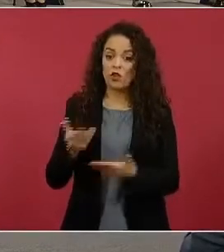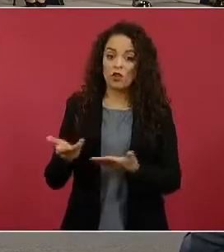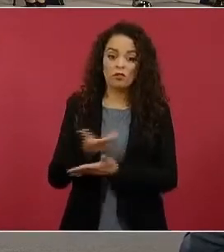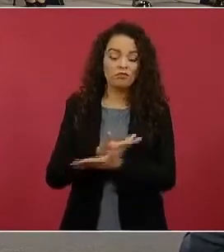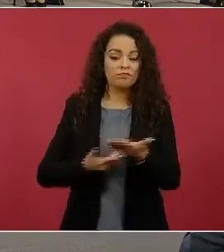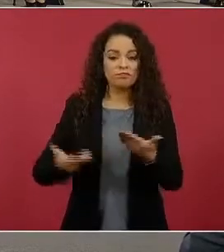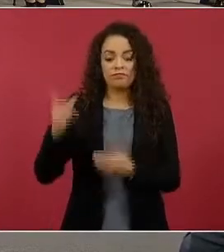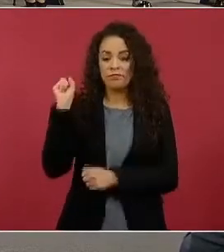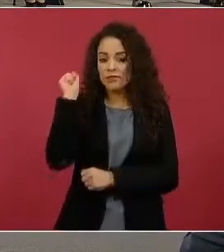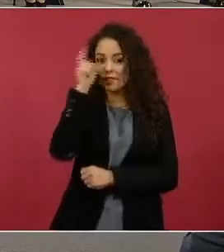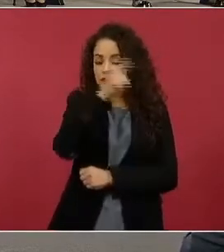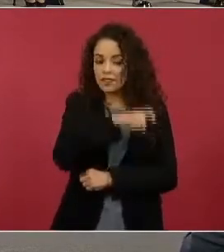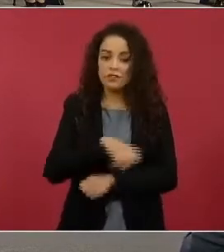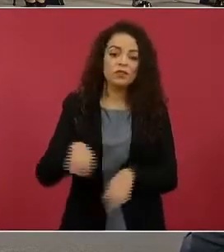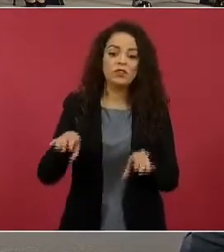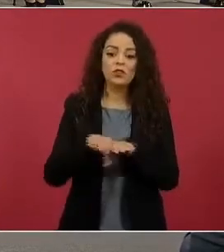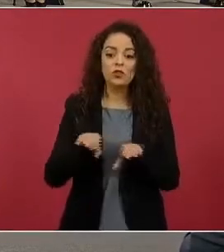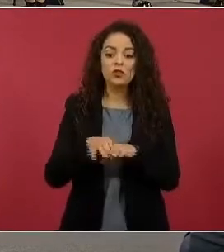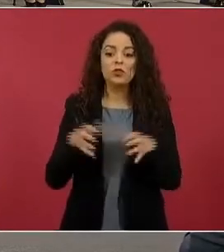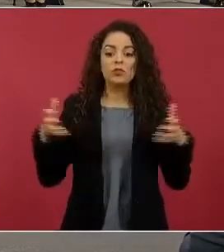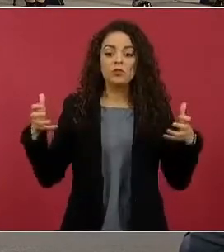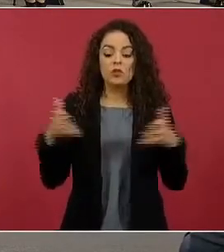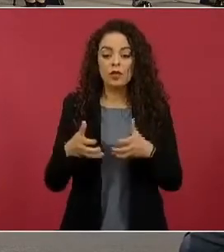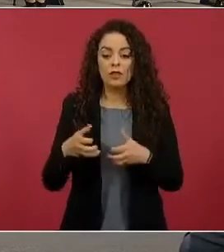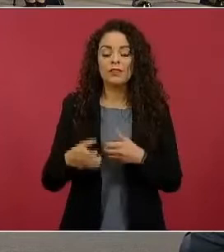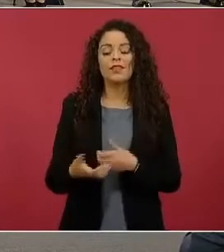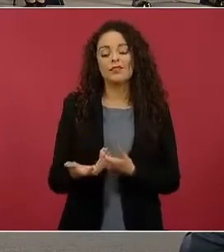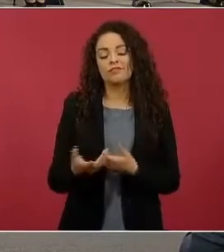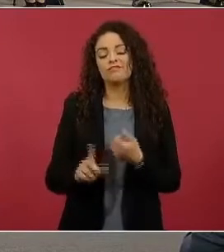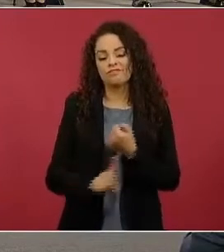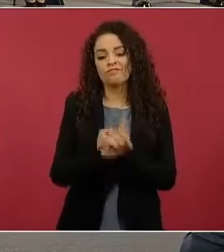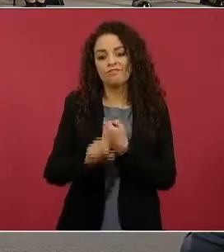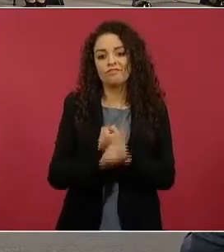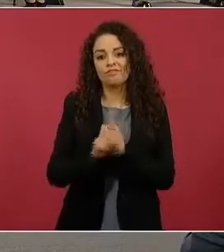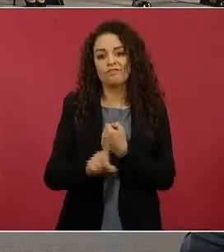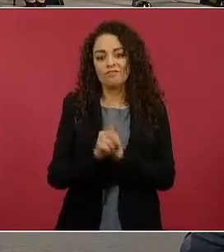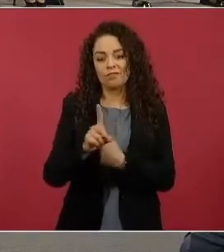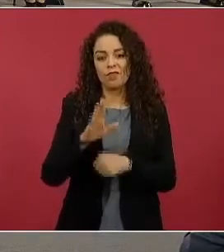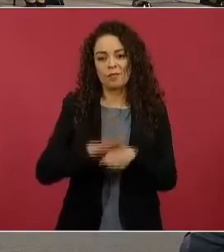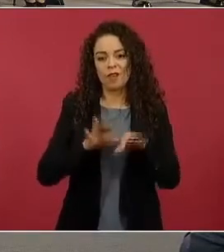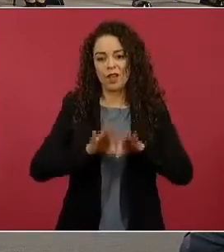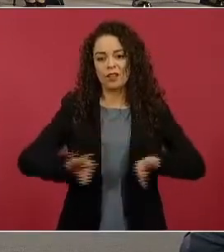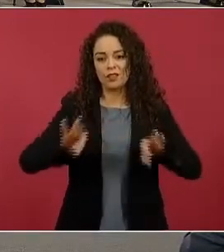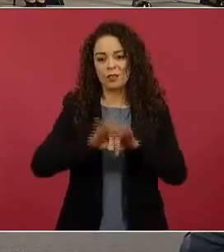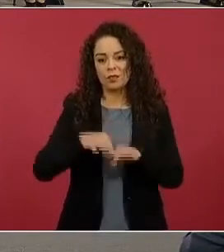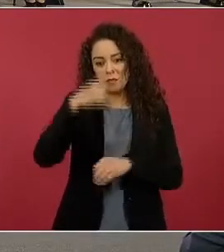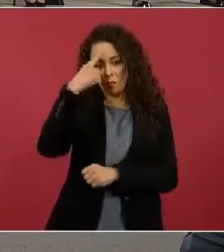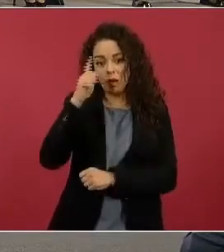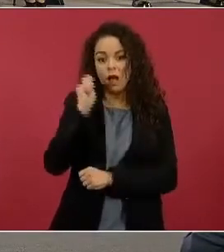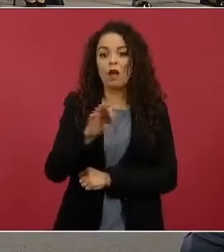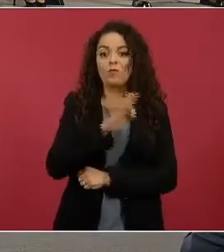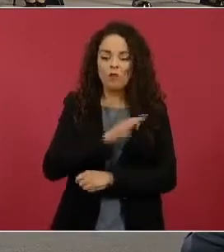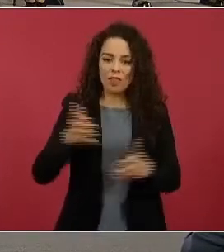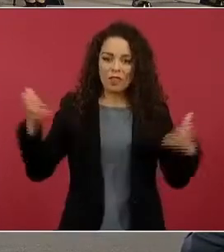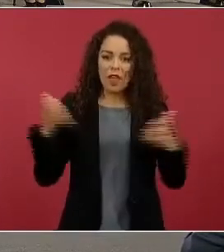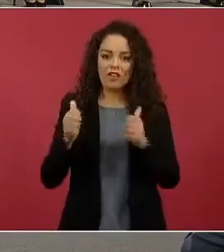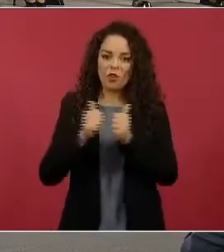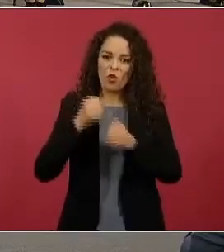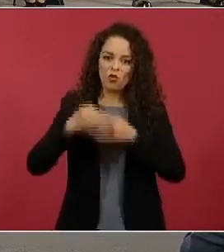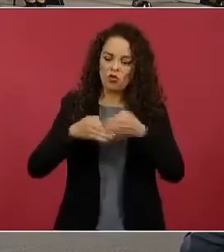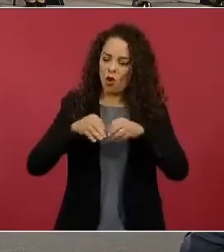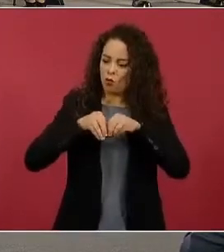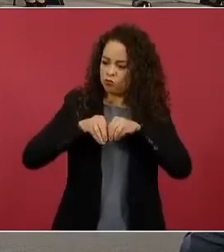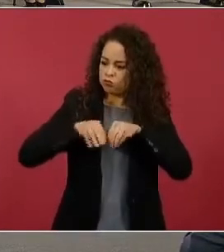existen capacidades y voluntades, que ese es el principal problema, falta de voluntad para hacerlo de manera masiva, y la información